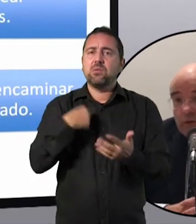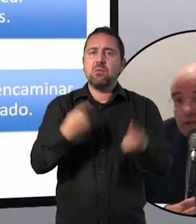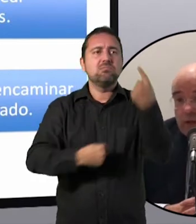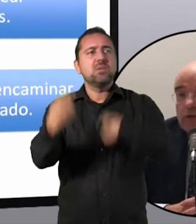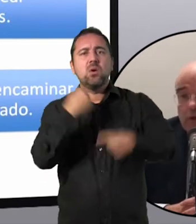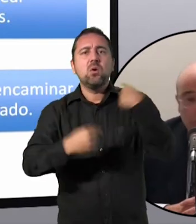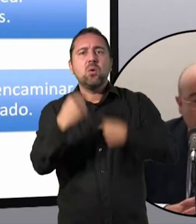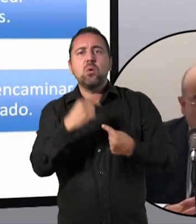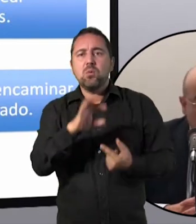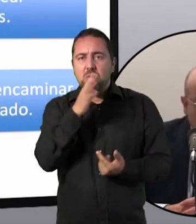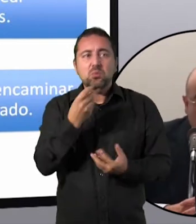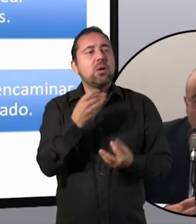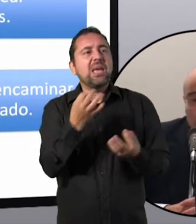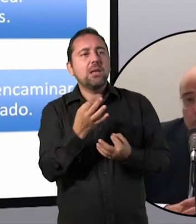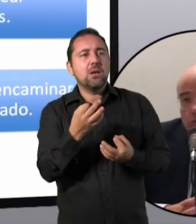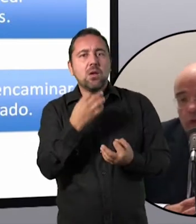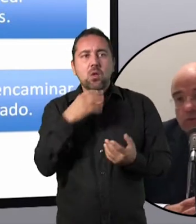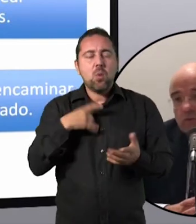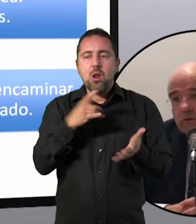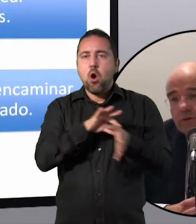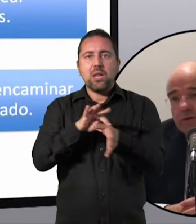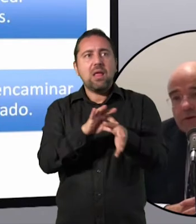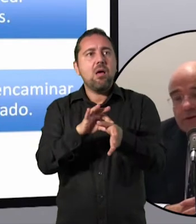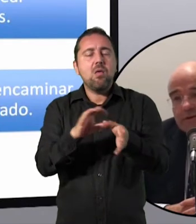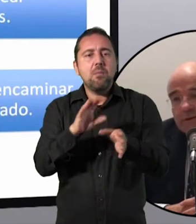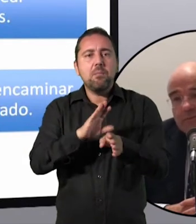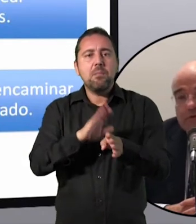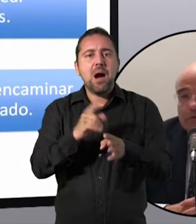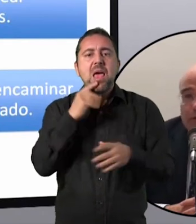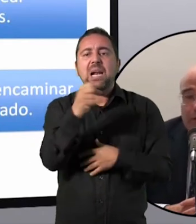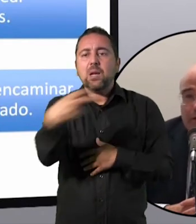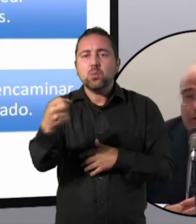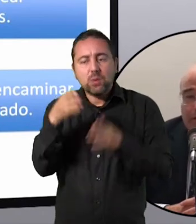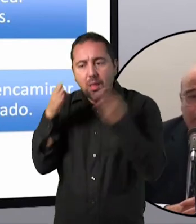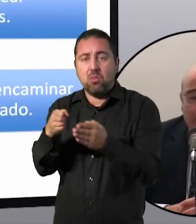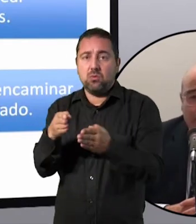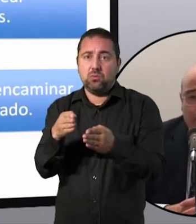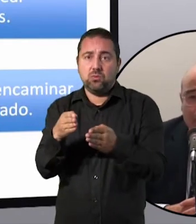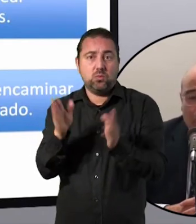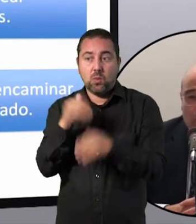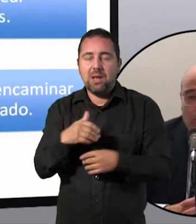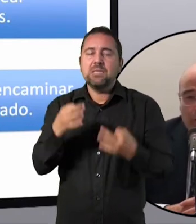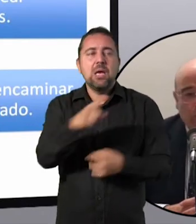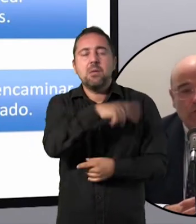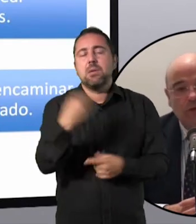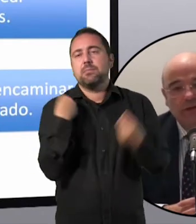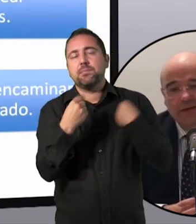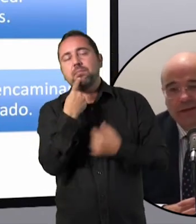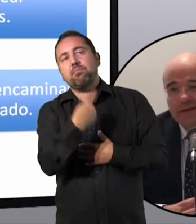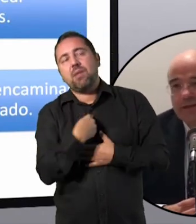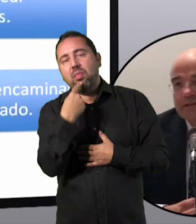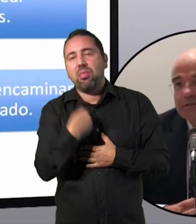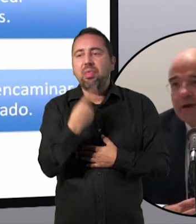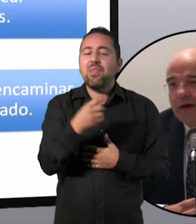De no estar orientados a los resultados. Siempre nos dicen que cuando un español